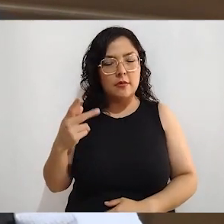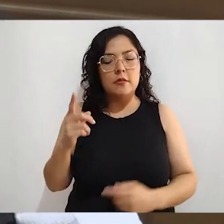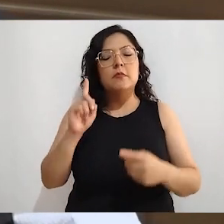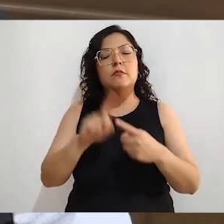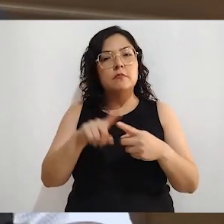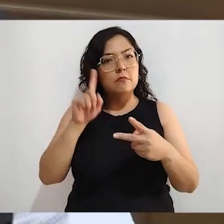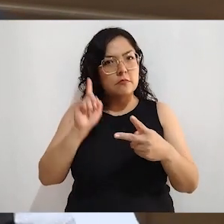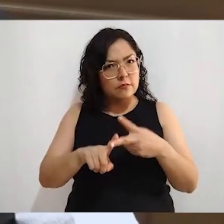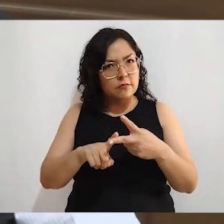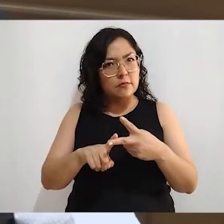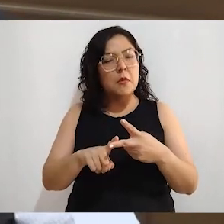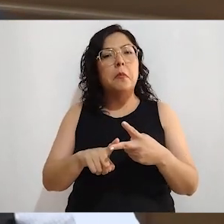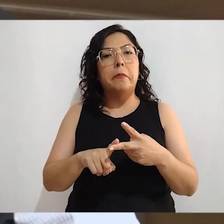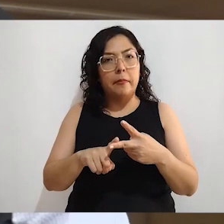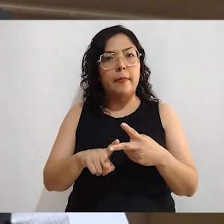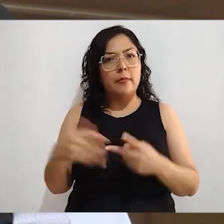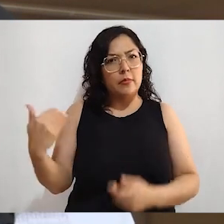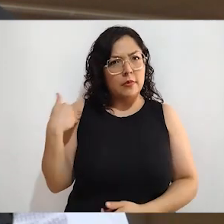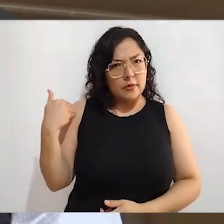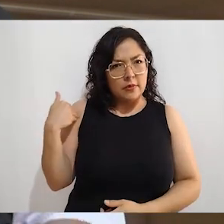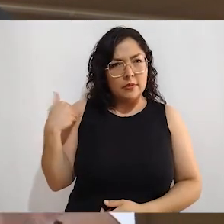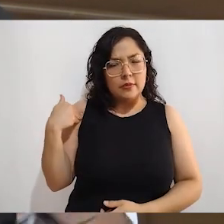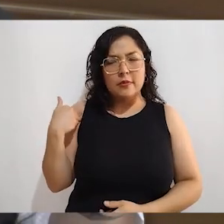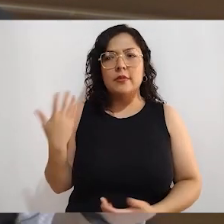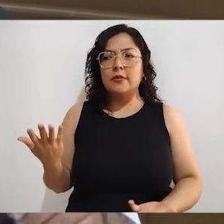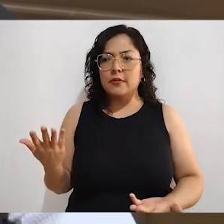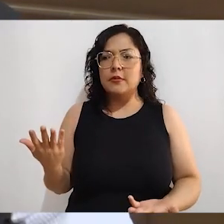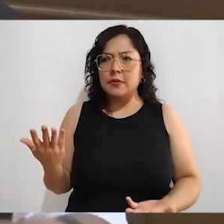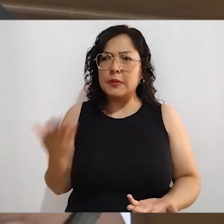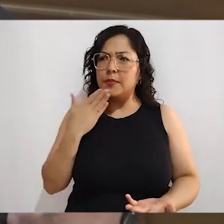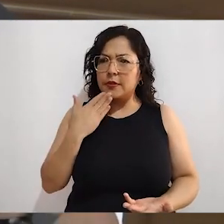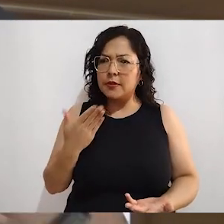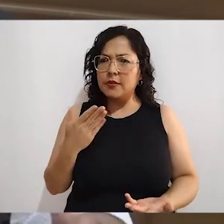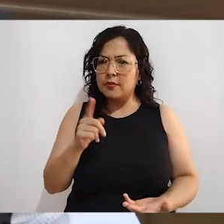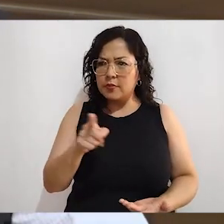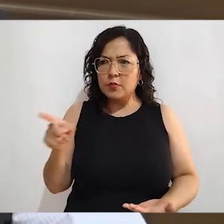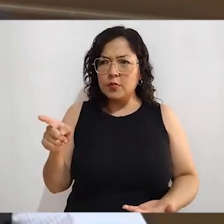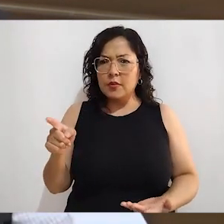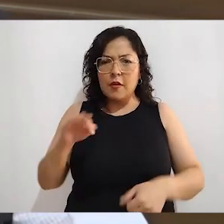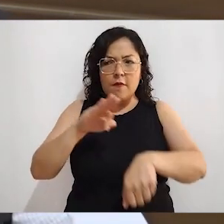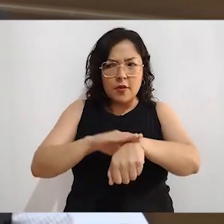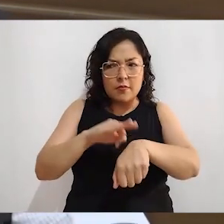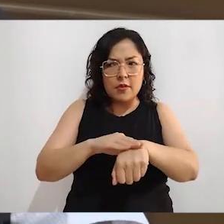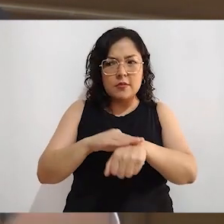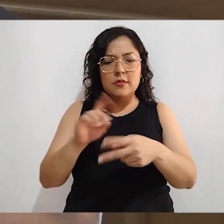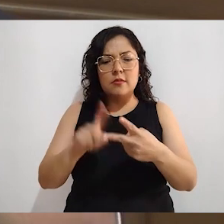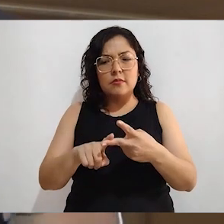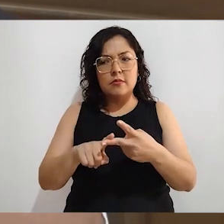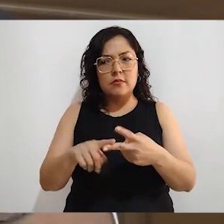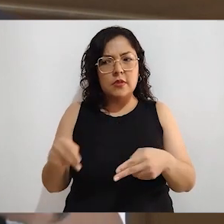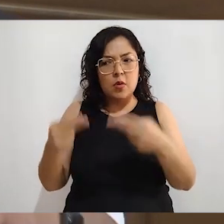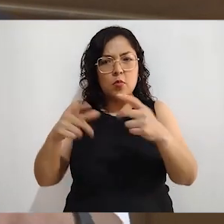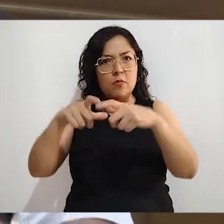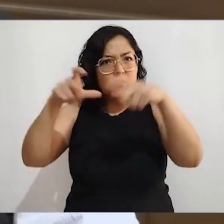que esos establecimientos cuyo giro eventualmente no está, digamos, en